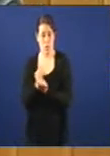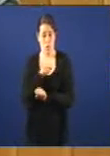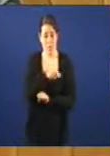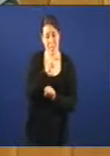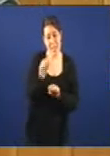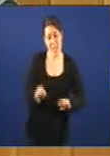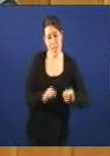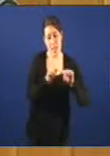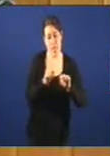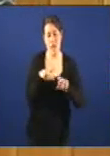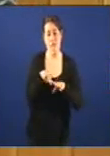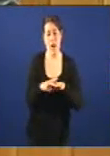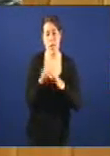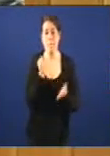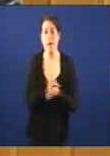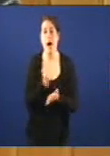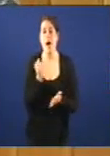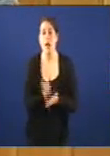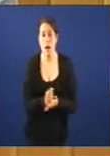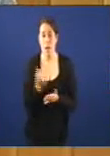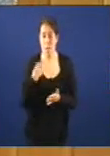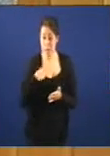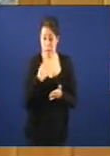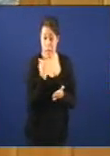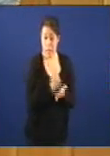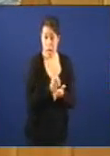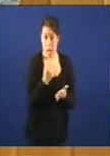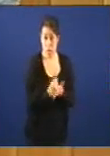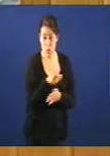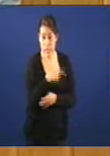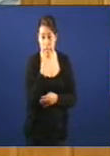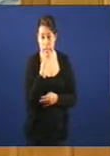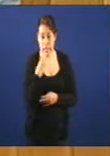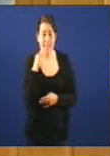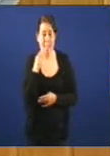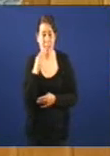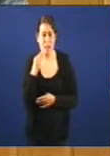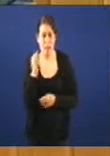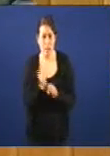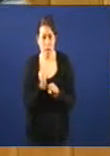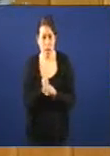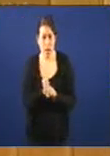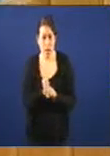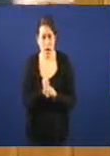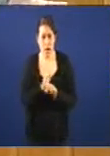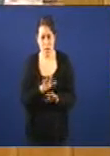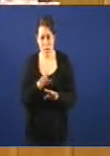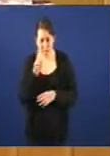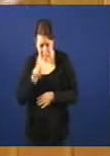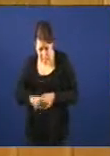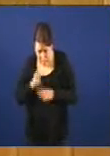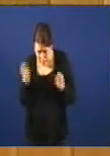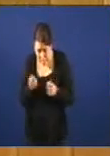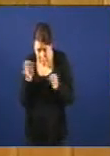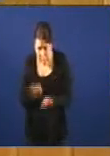vostedes defenden a marca esa misma marca que vostedes dicen que garantiza o emprego pero non leen nisiquera a prensa é temos unha consellera que